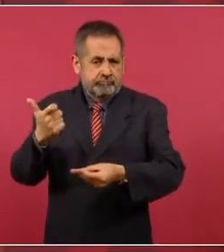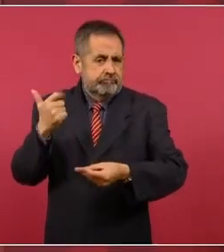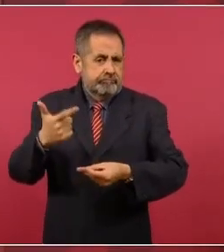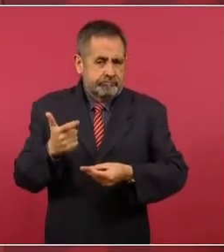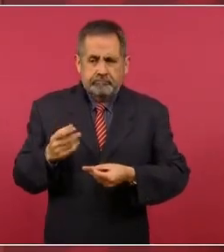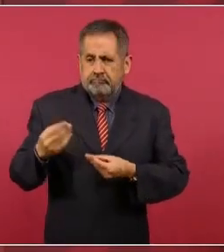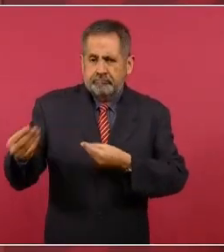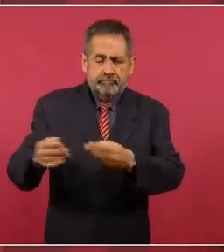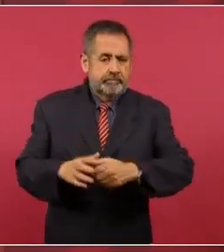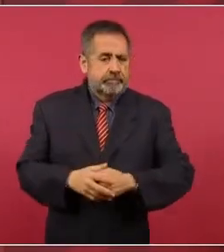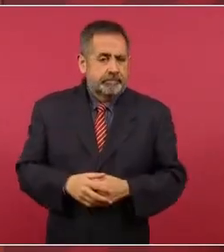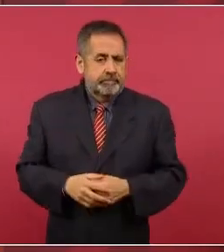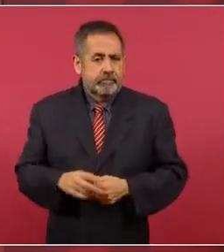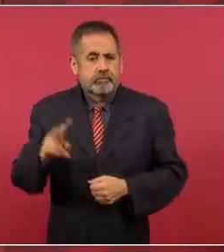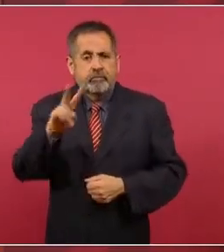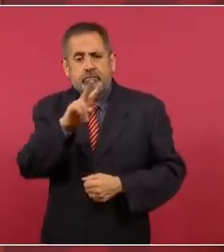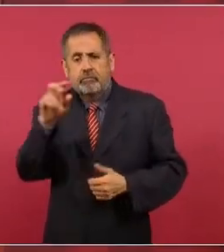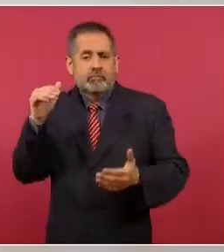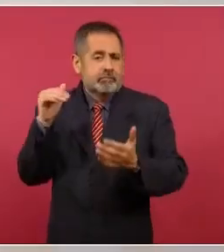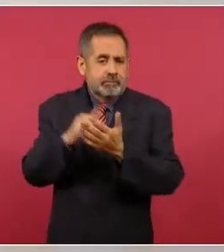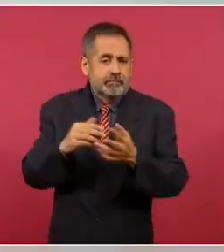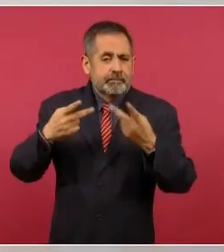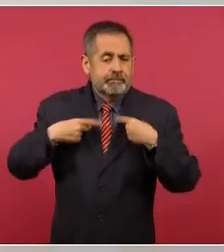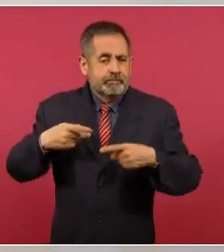200 mil pescadores,